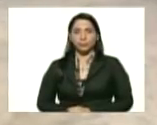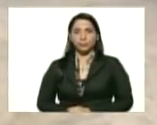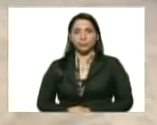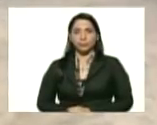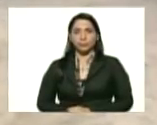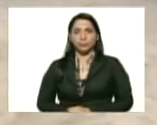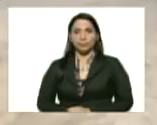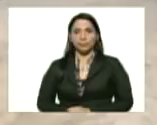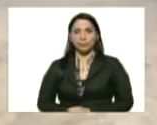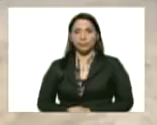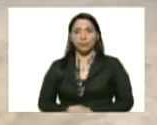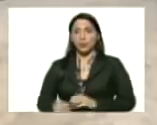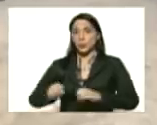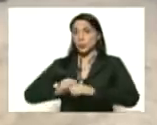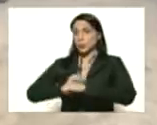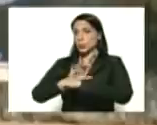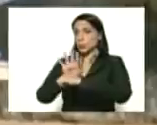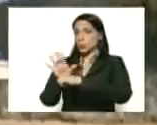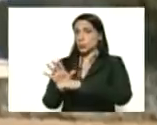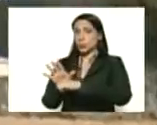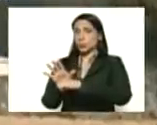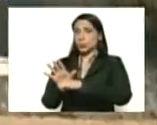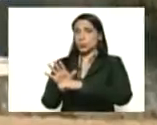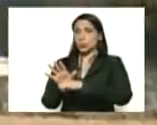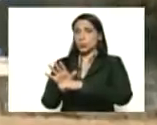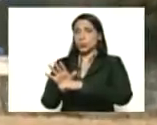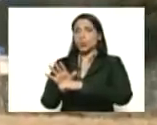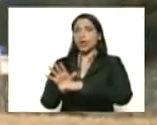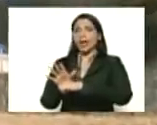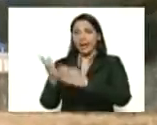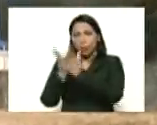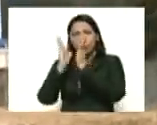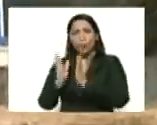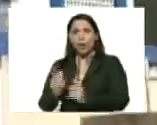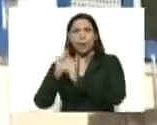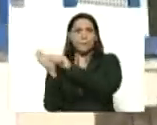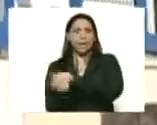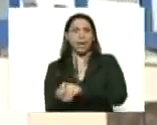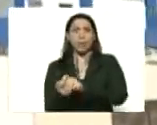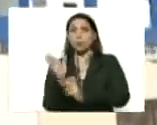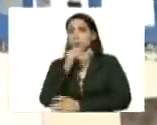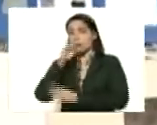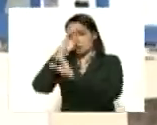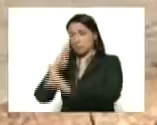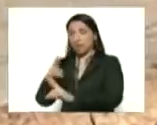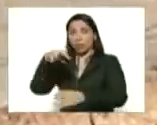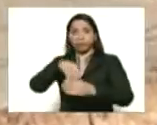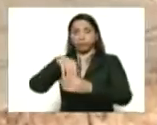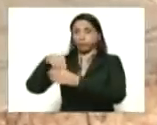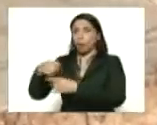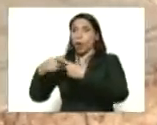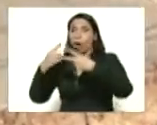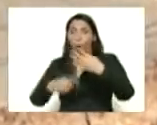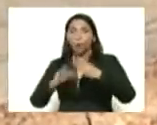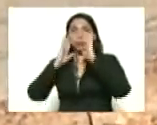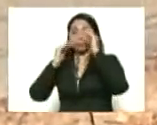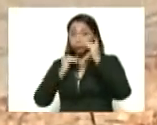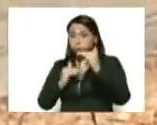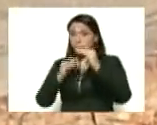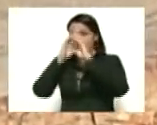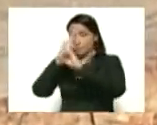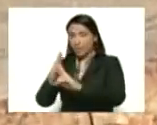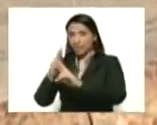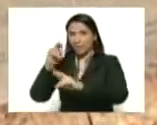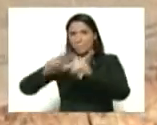El coronavirus acecha, luego que una escuela de béisbol incumpliera en la cuarentena que otros estrictamente acatan. Dos